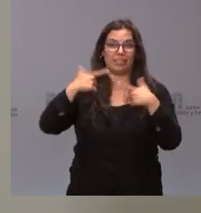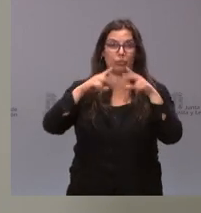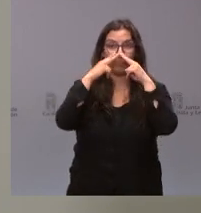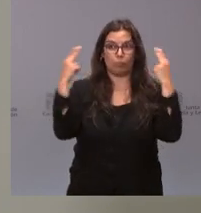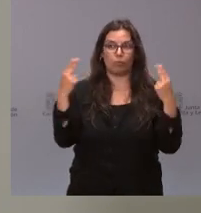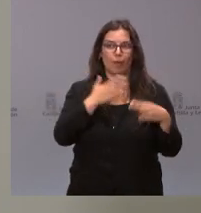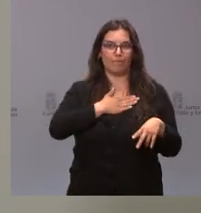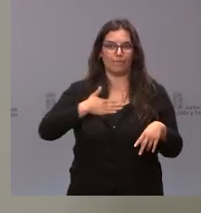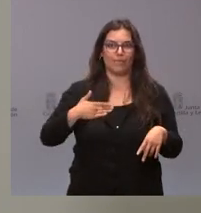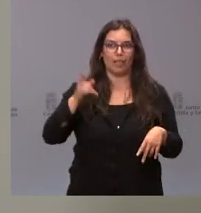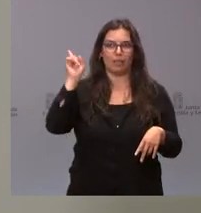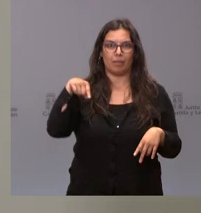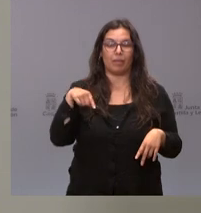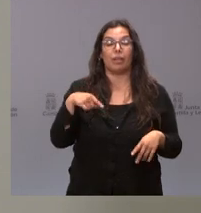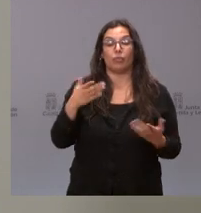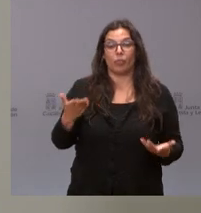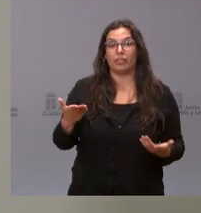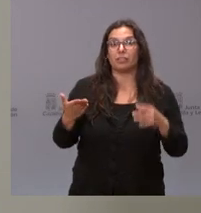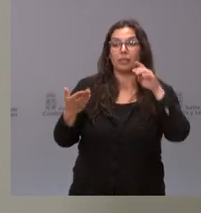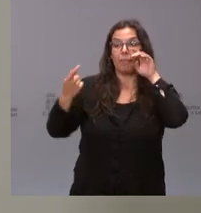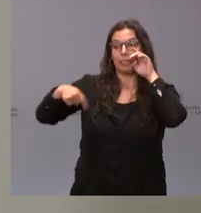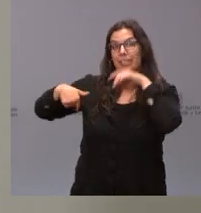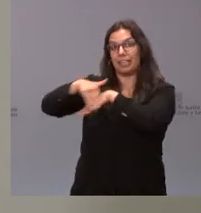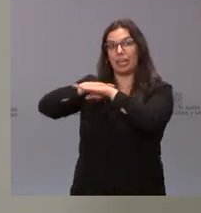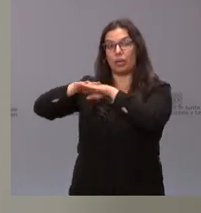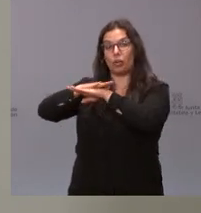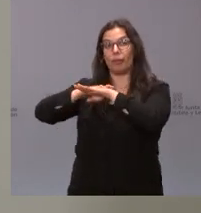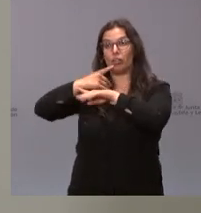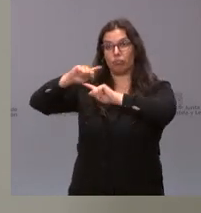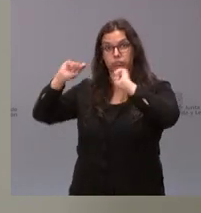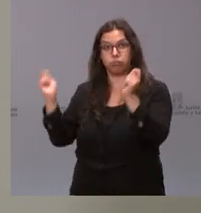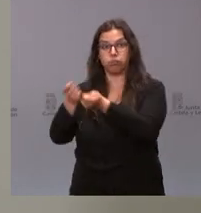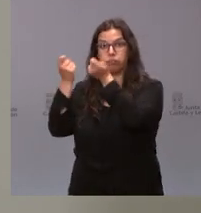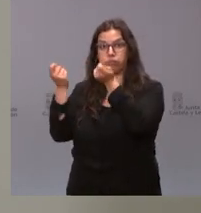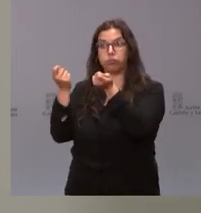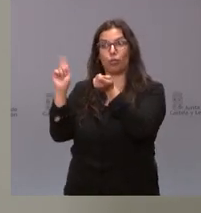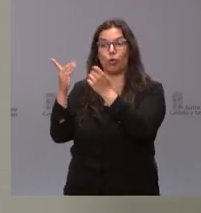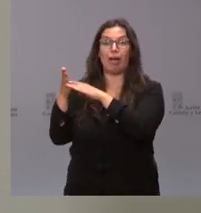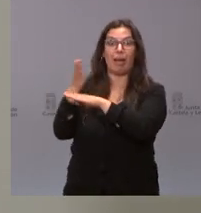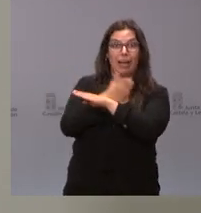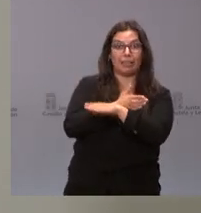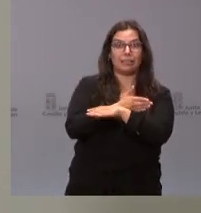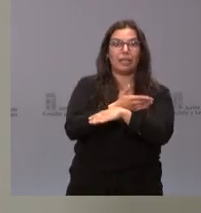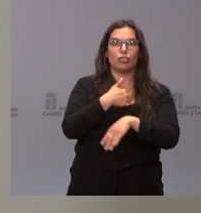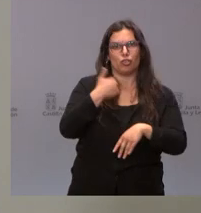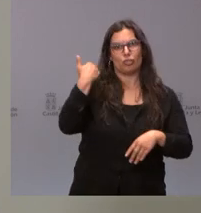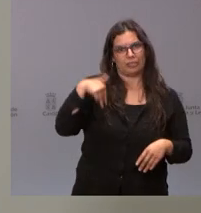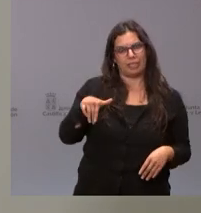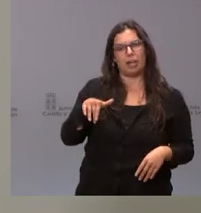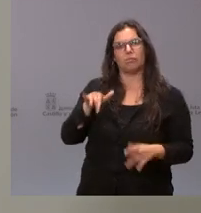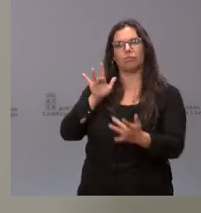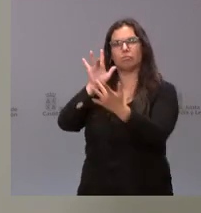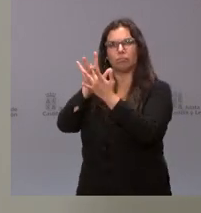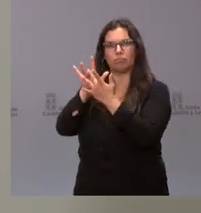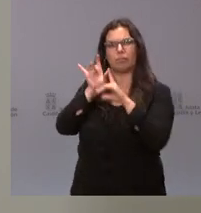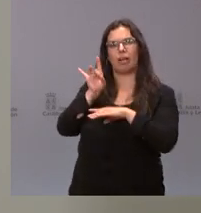yo, antes de que el presidente del Gobierno anunciara esta posibilidad, me había ya dirigido por